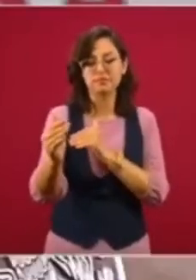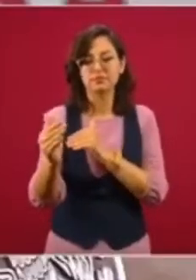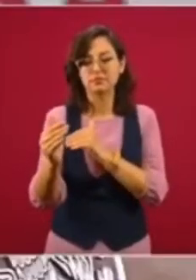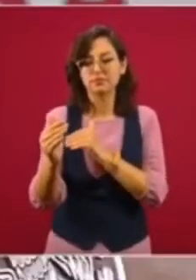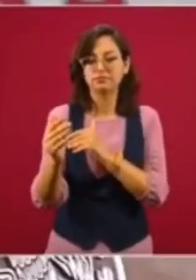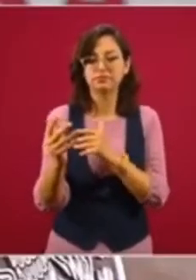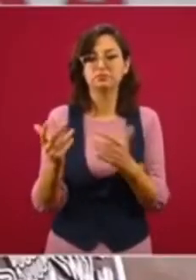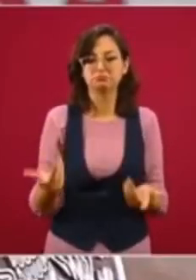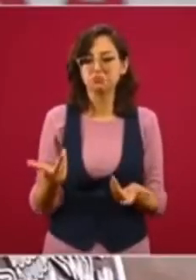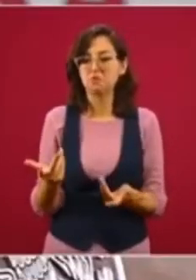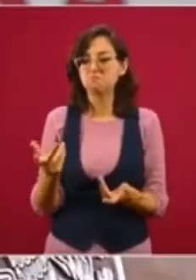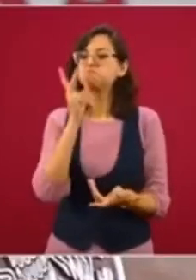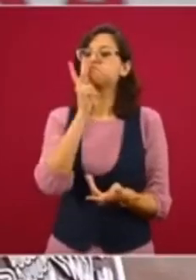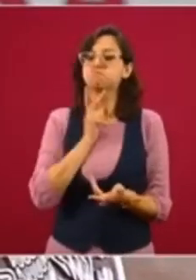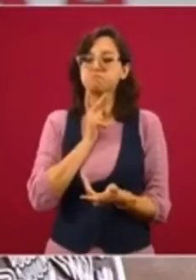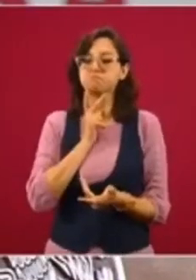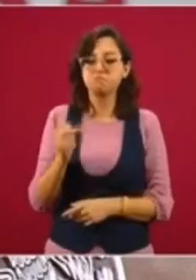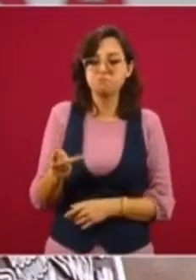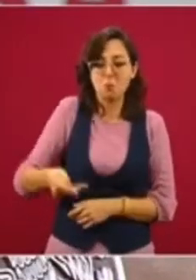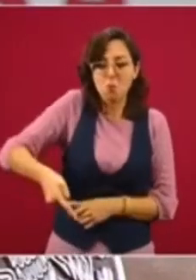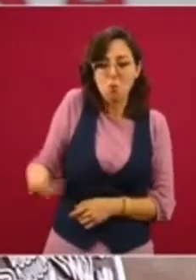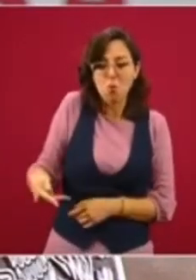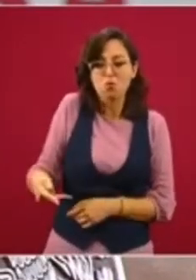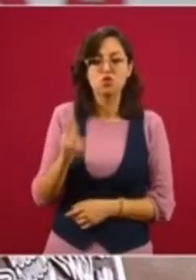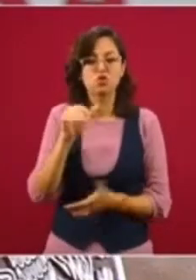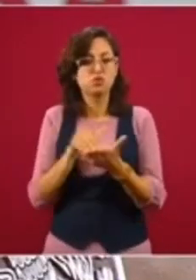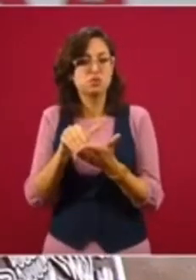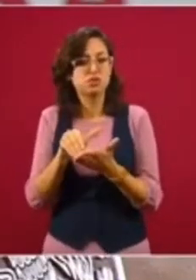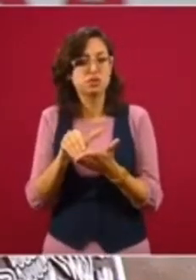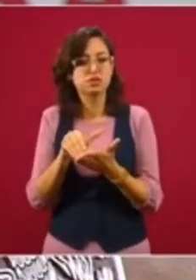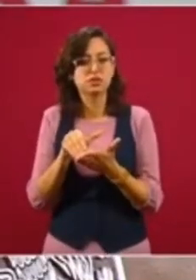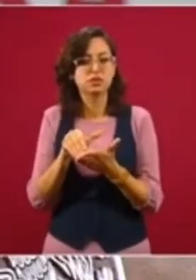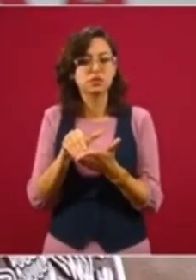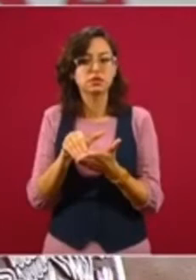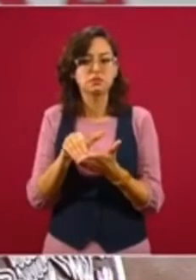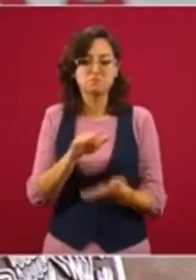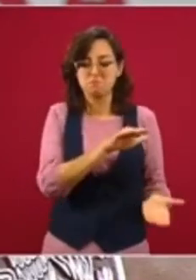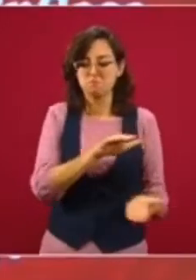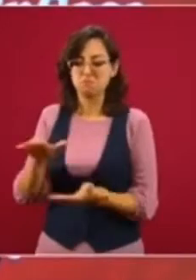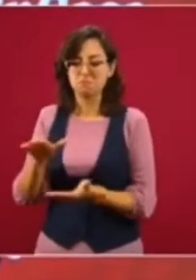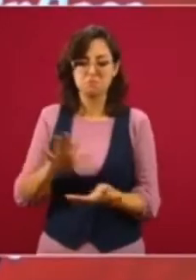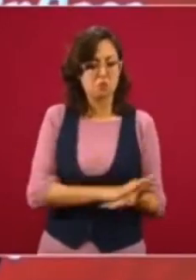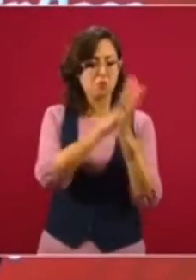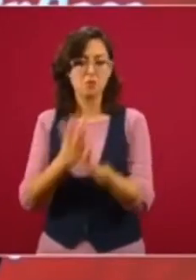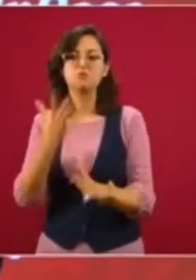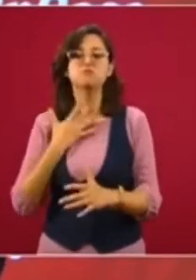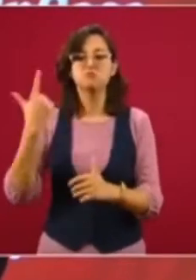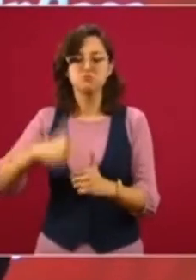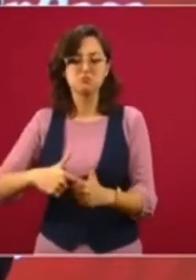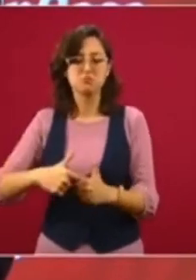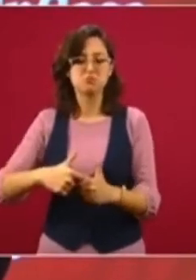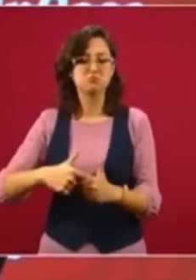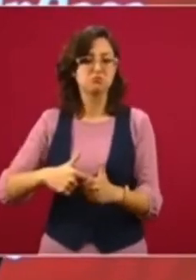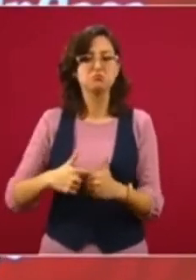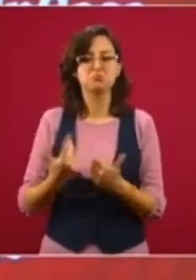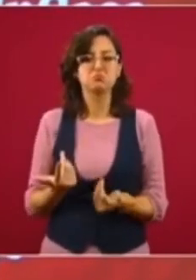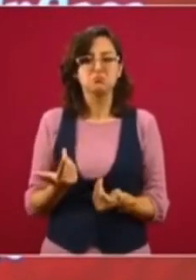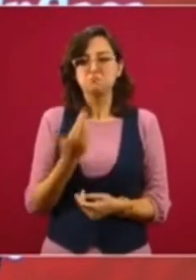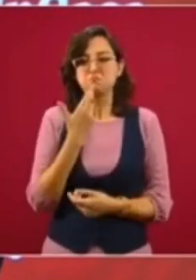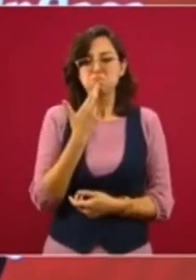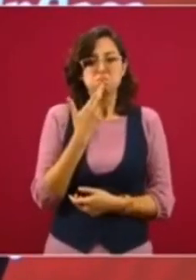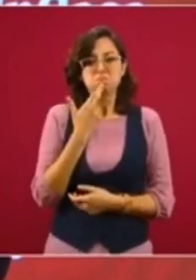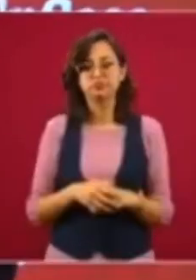vamos a estar en condiciones de poder procesar dos millones de barriles en el mejor